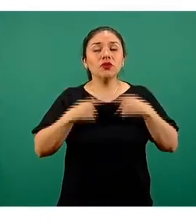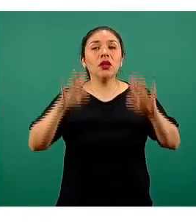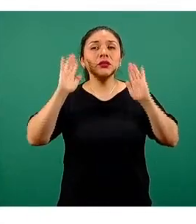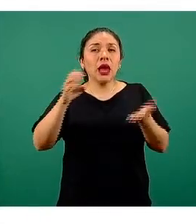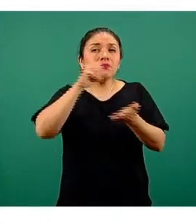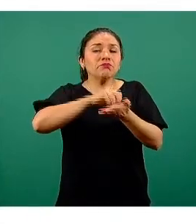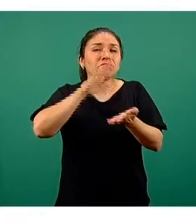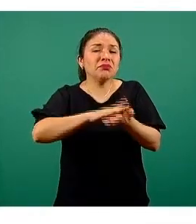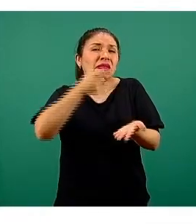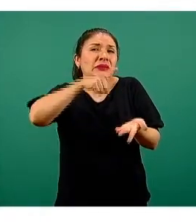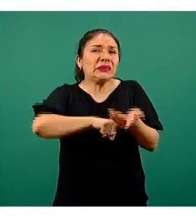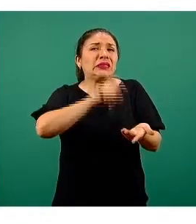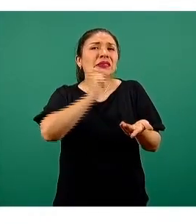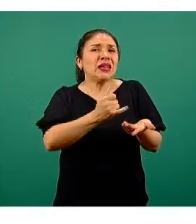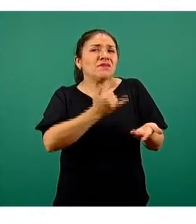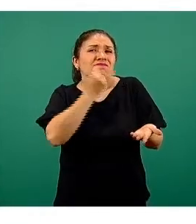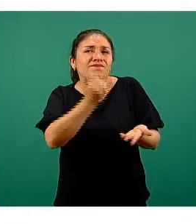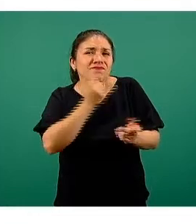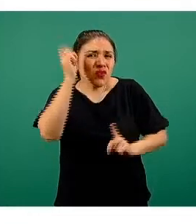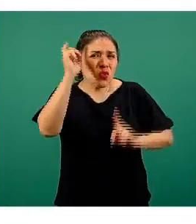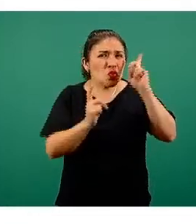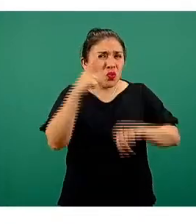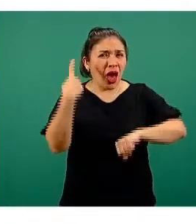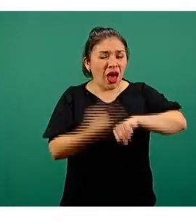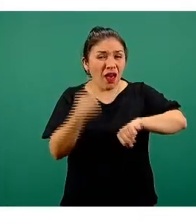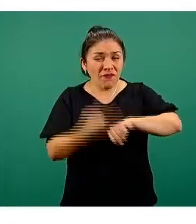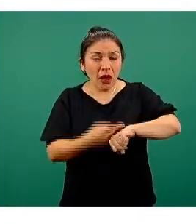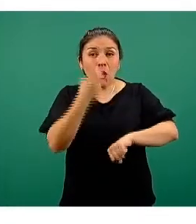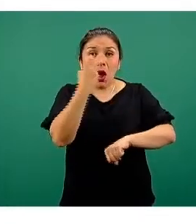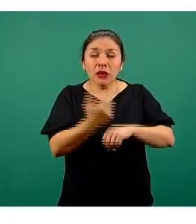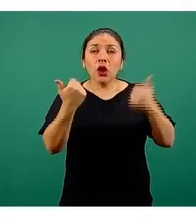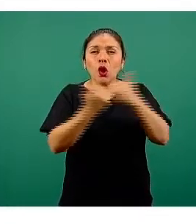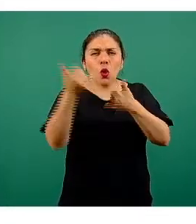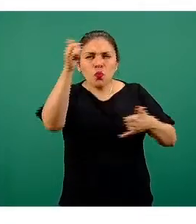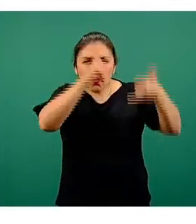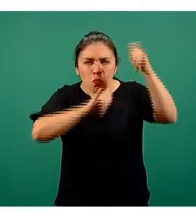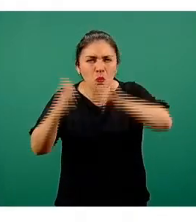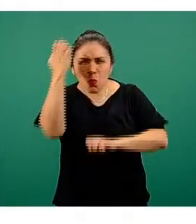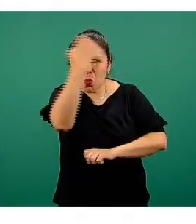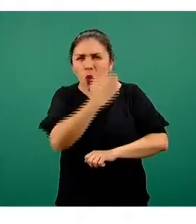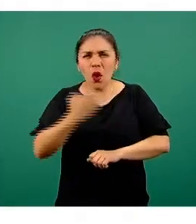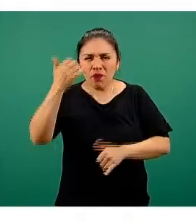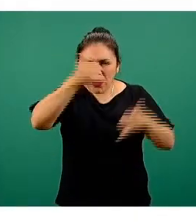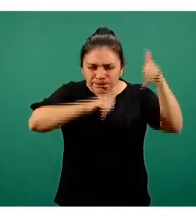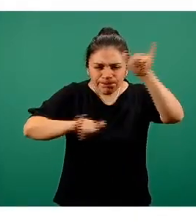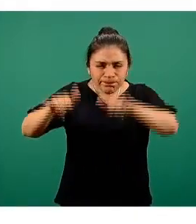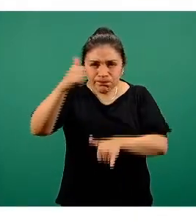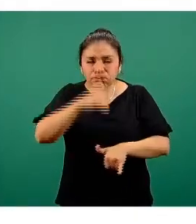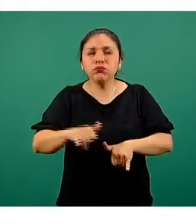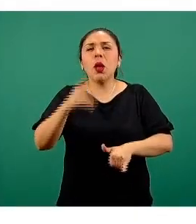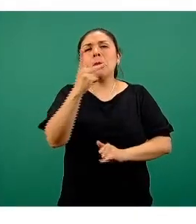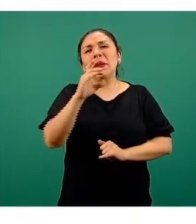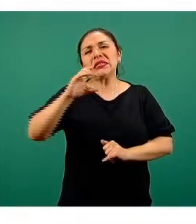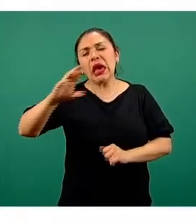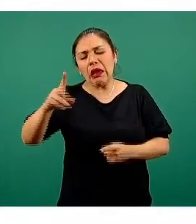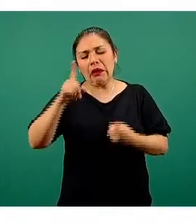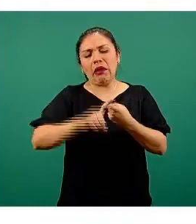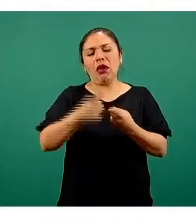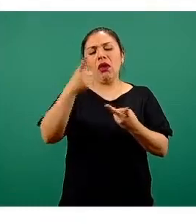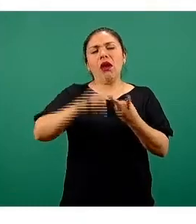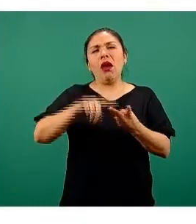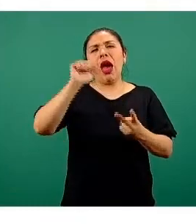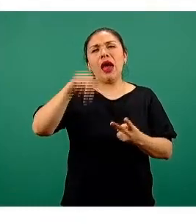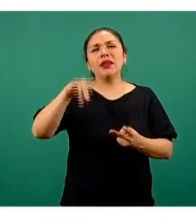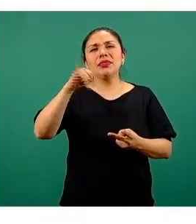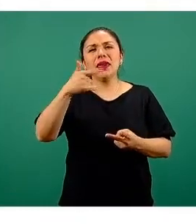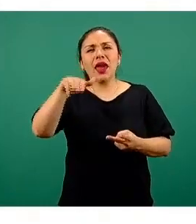clasificadas como casos sospechosos y de las cuales a través de una prueba confirmatoria, ya sea a través de PCR o la